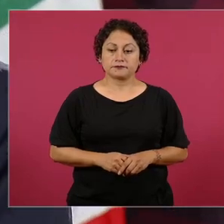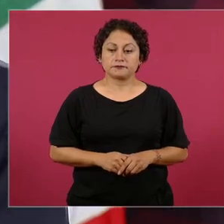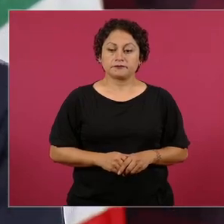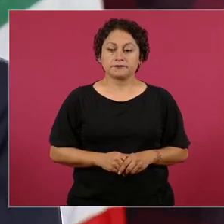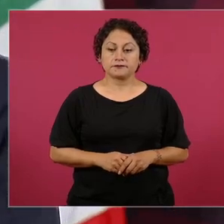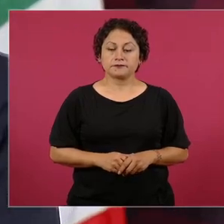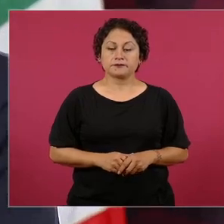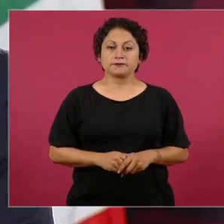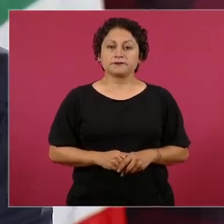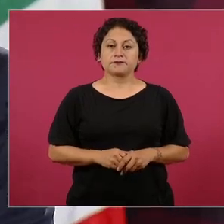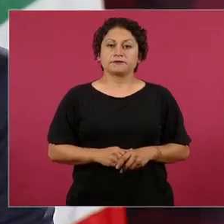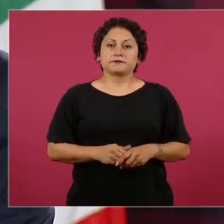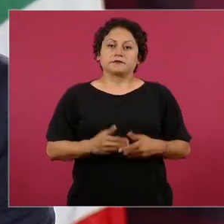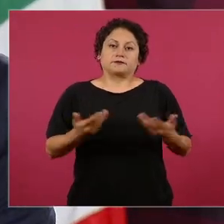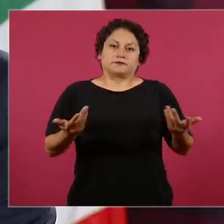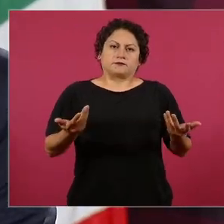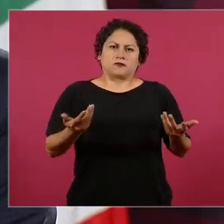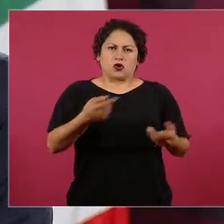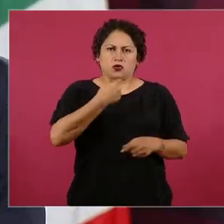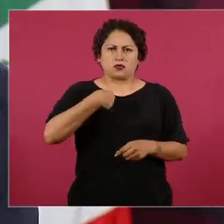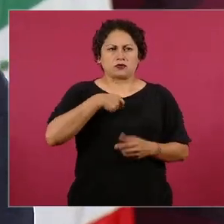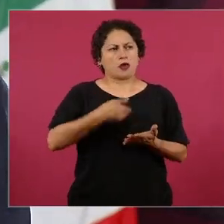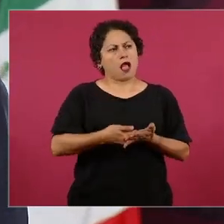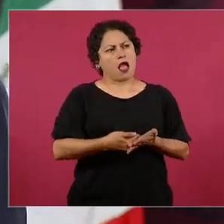a decir le abandone el país